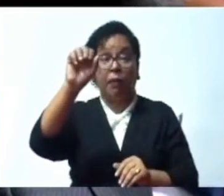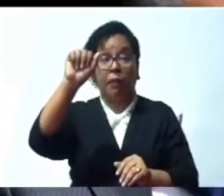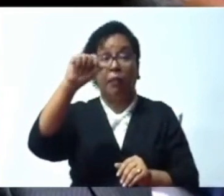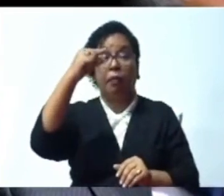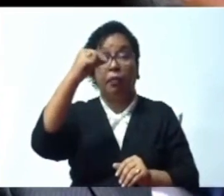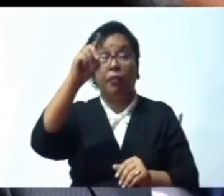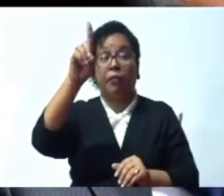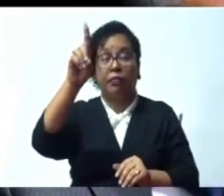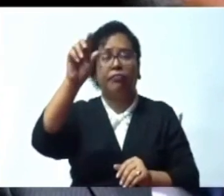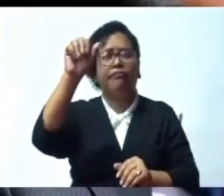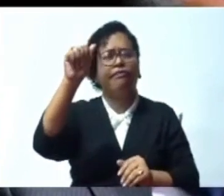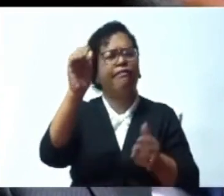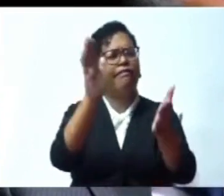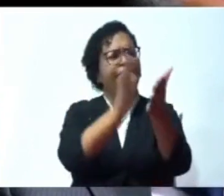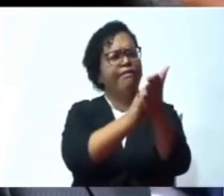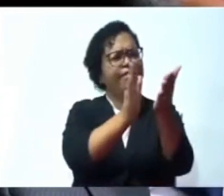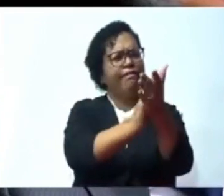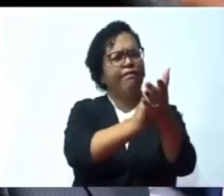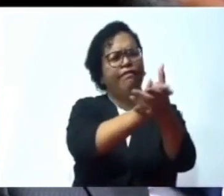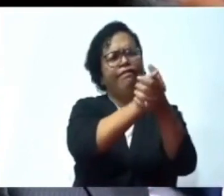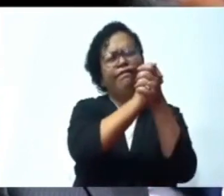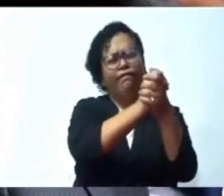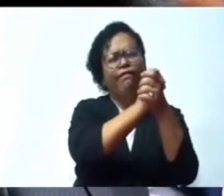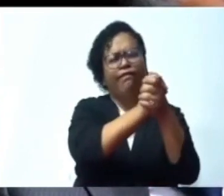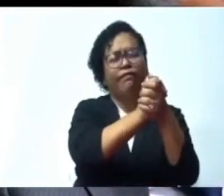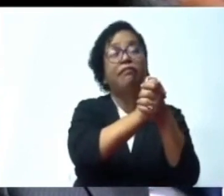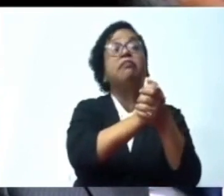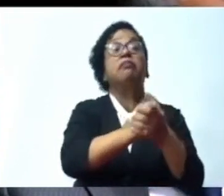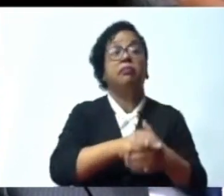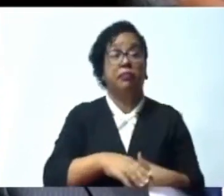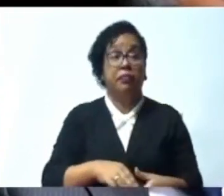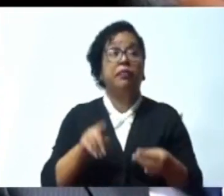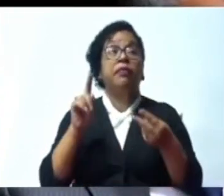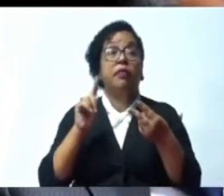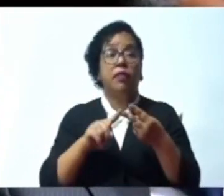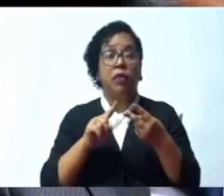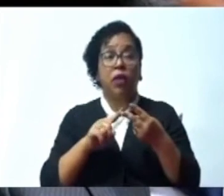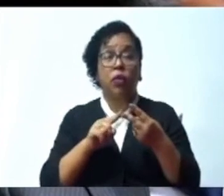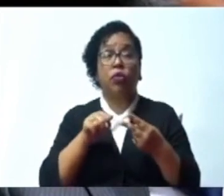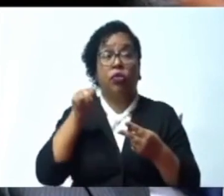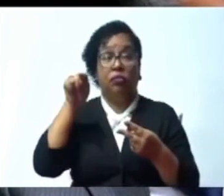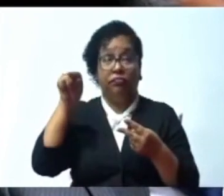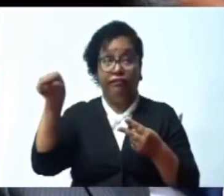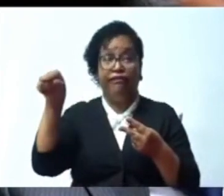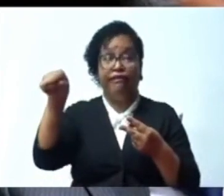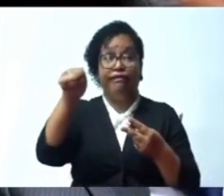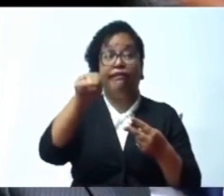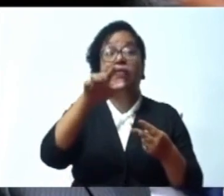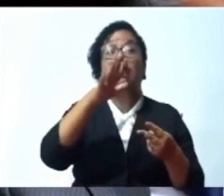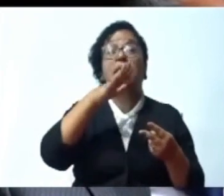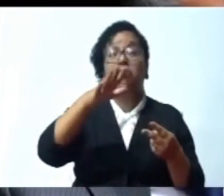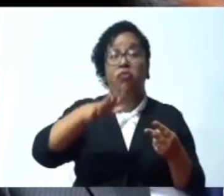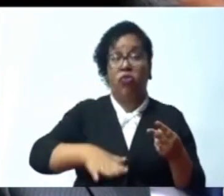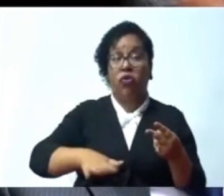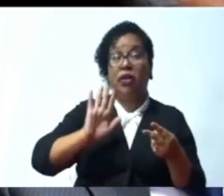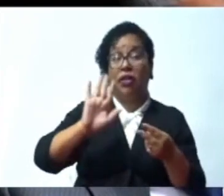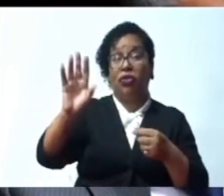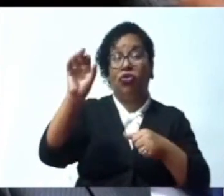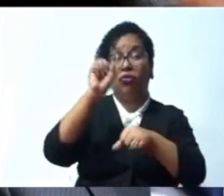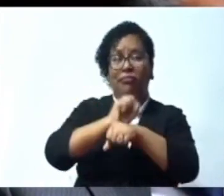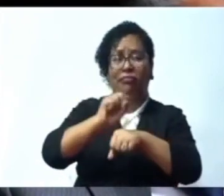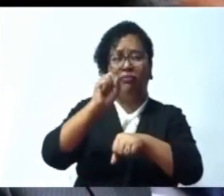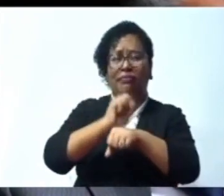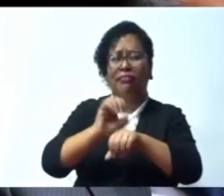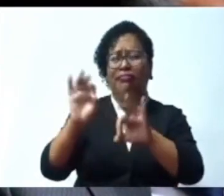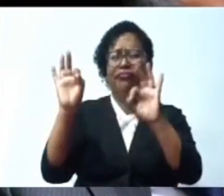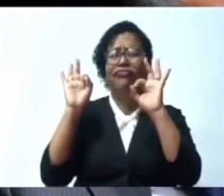proyecto y segundo, para destacar el papel de las mujeres Todavía nos queda mucho por lograr,